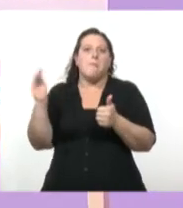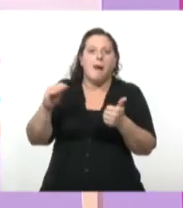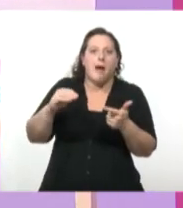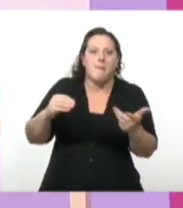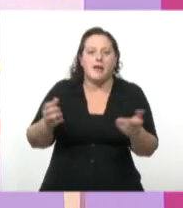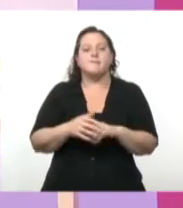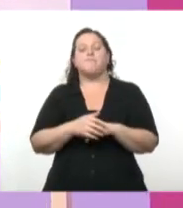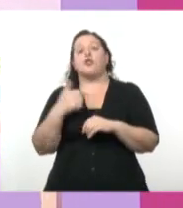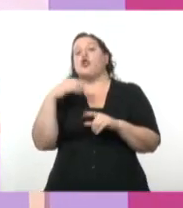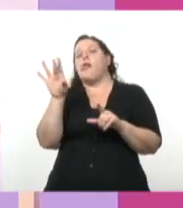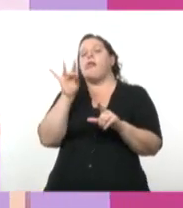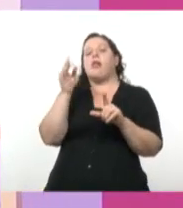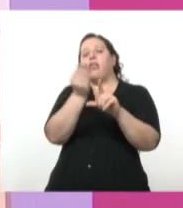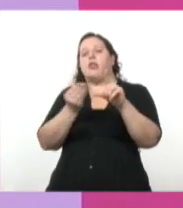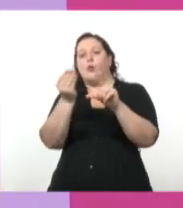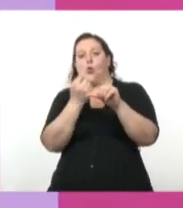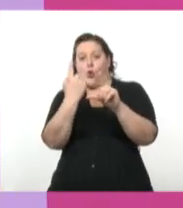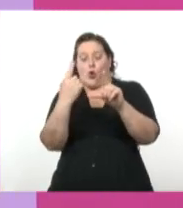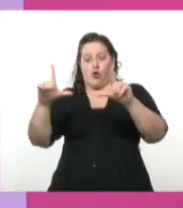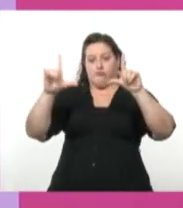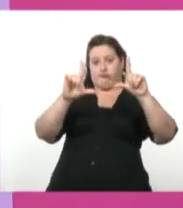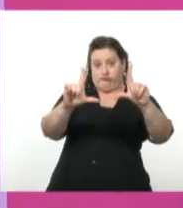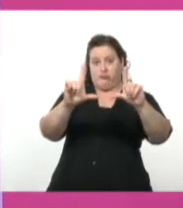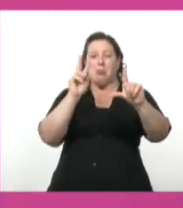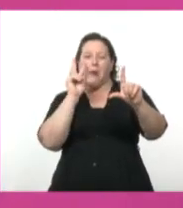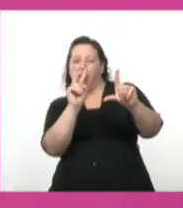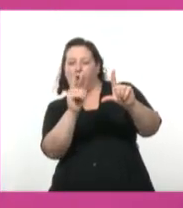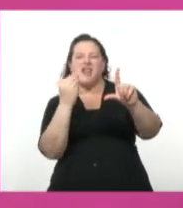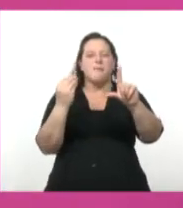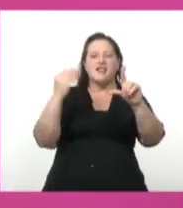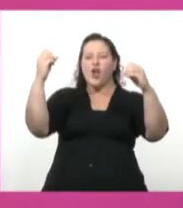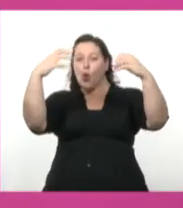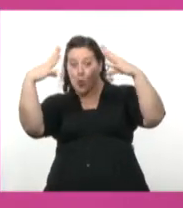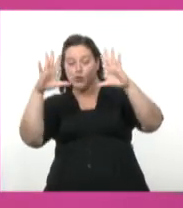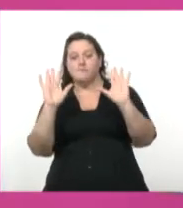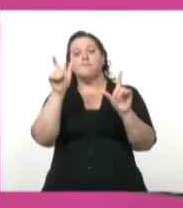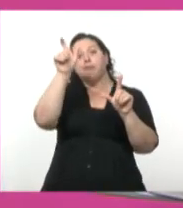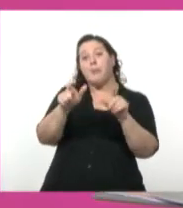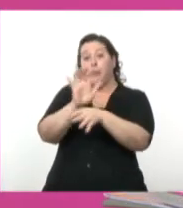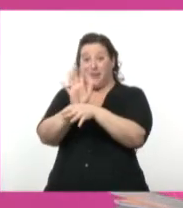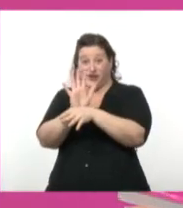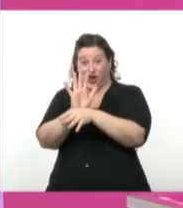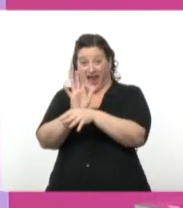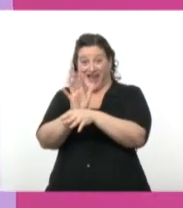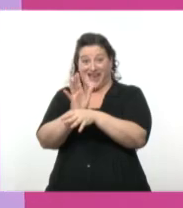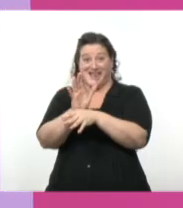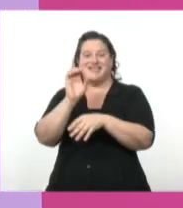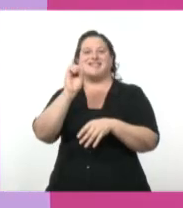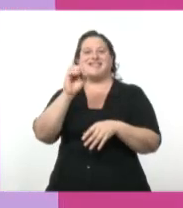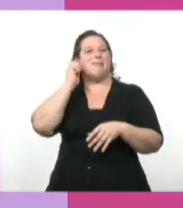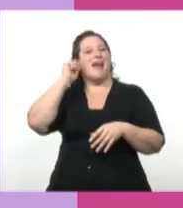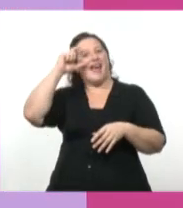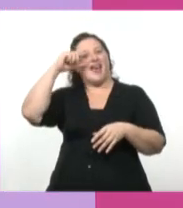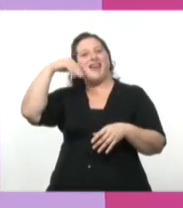veamos un poco qué es lo que pasa acá con la luz. Tenemos el personaje que es Germán, usa su segundo nombre, Germán